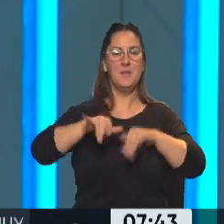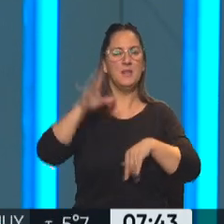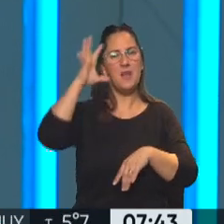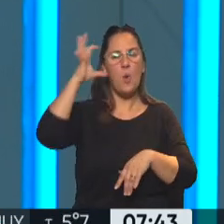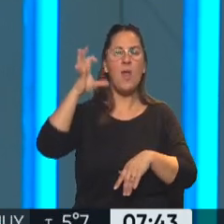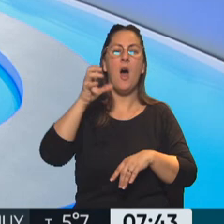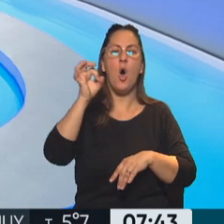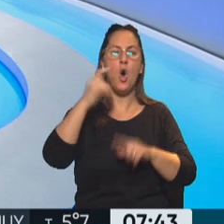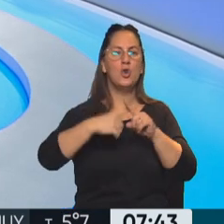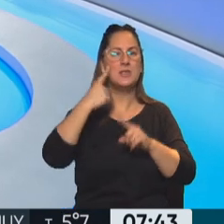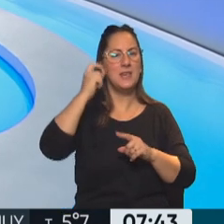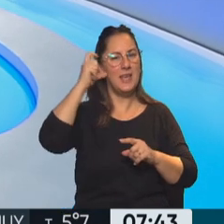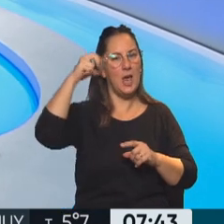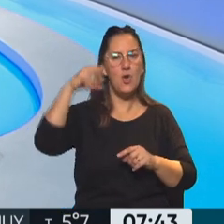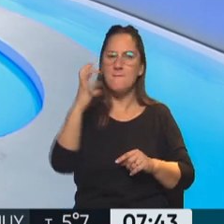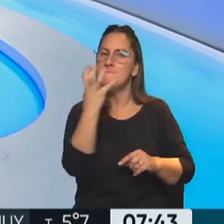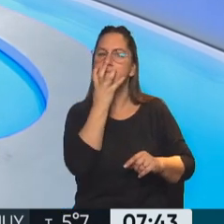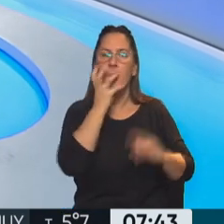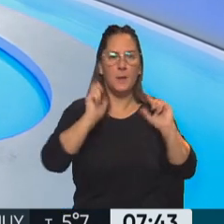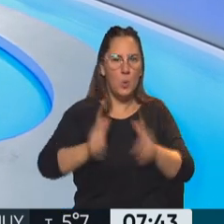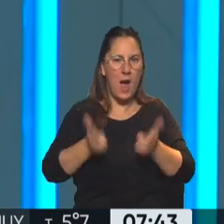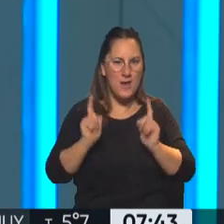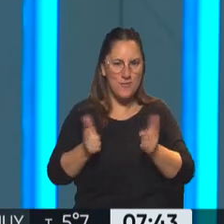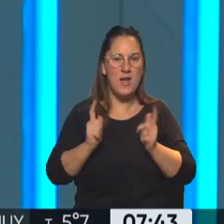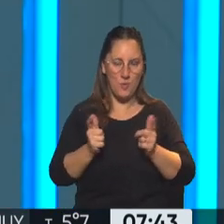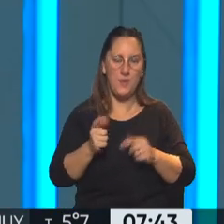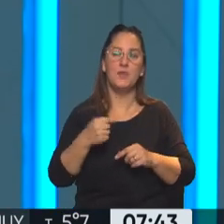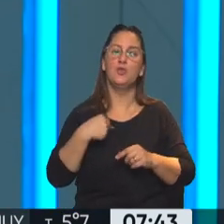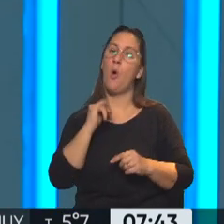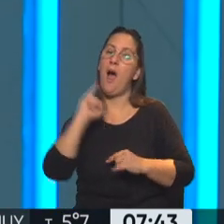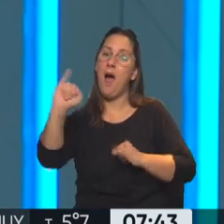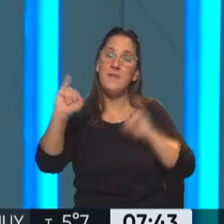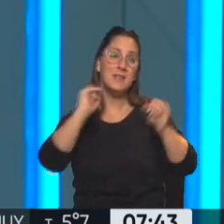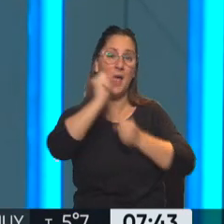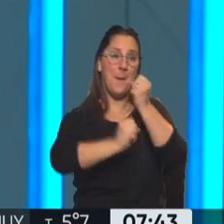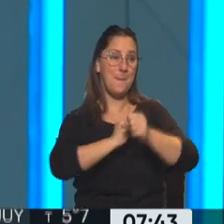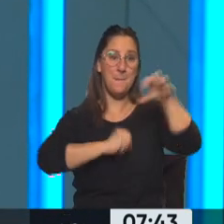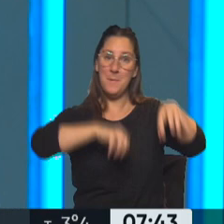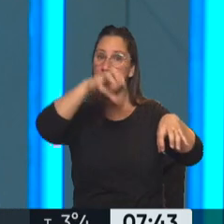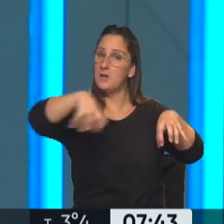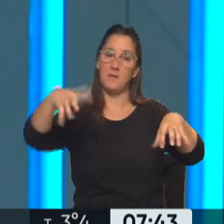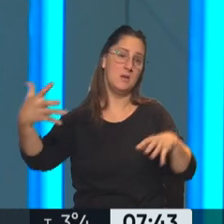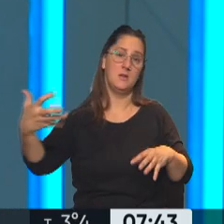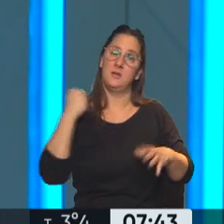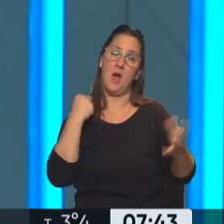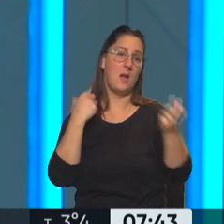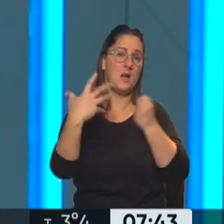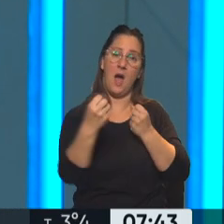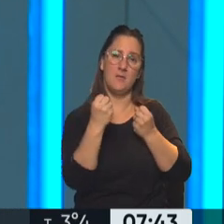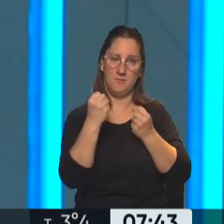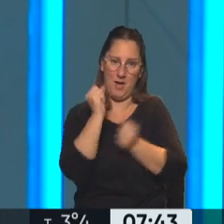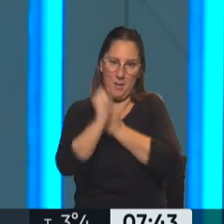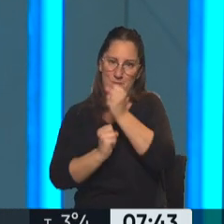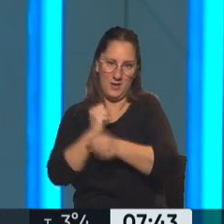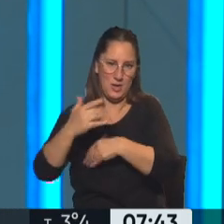oxígeno, que faltaba oxígeno? Y dijo, dije, bueno, a las industrias, a las empresas no tendrán oxígeno, se usa para procesos industriales,